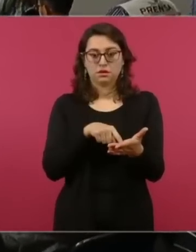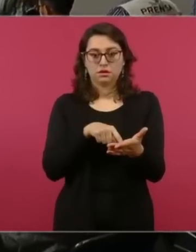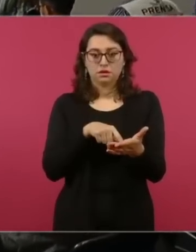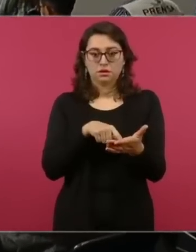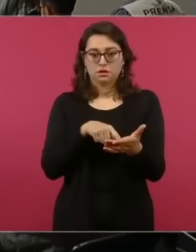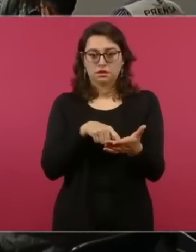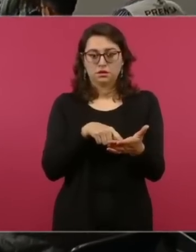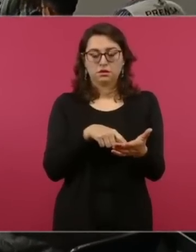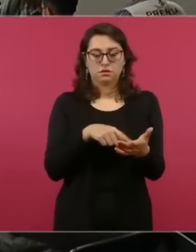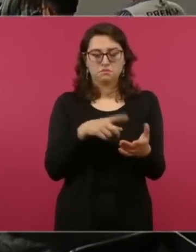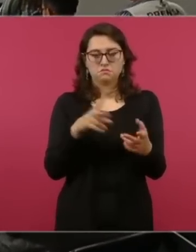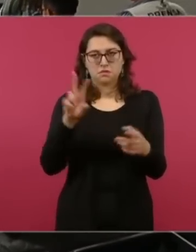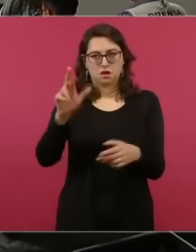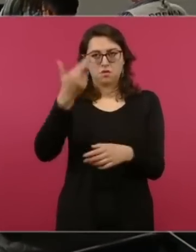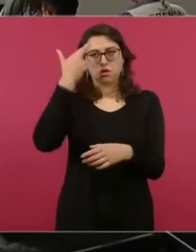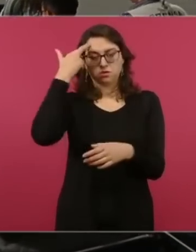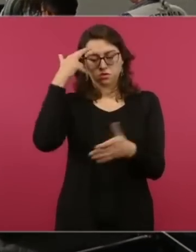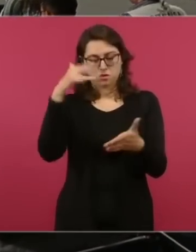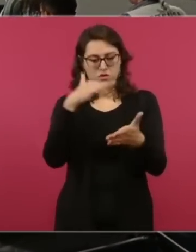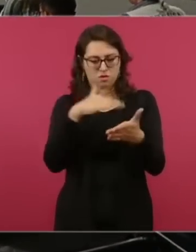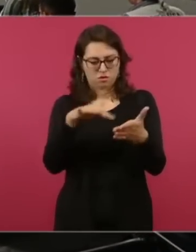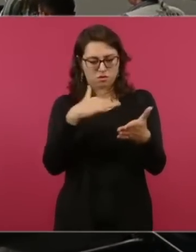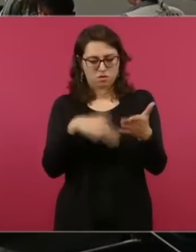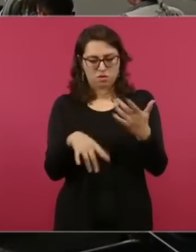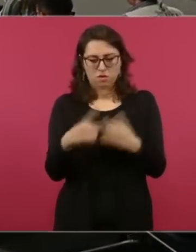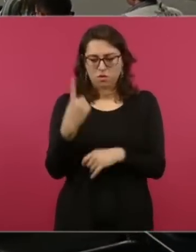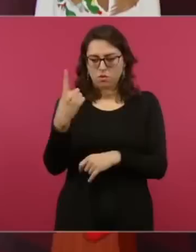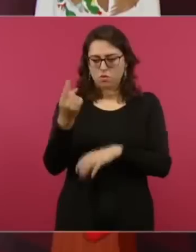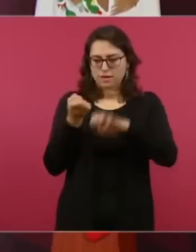López Mateos a un estado,